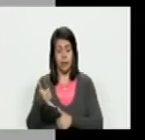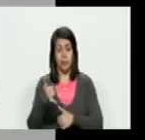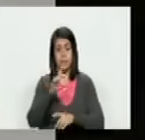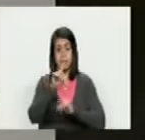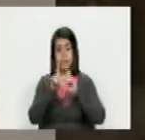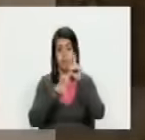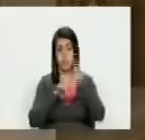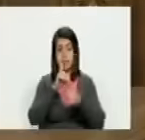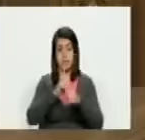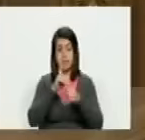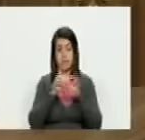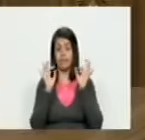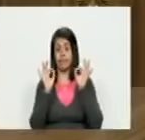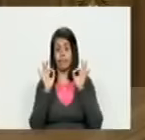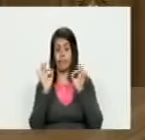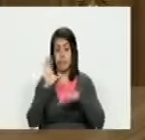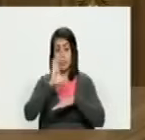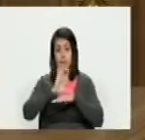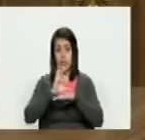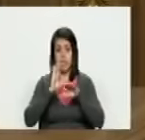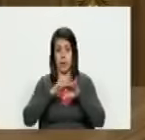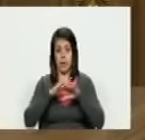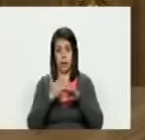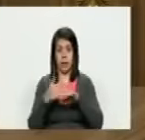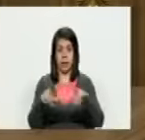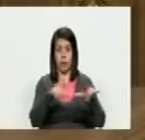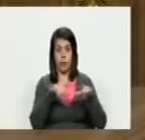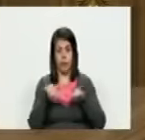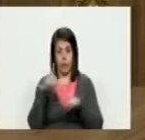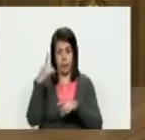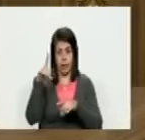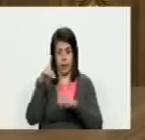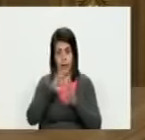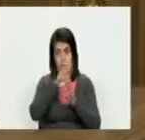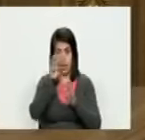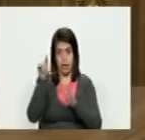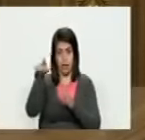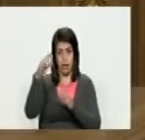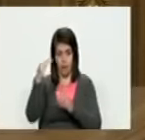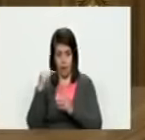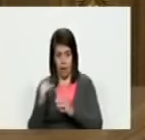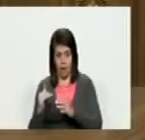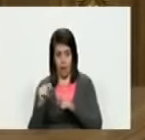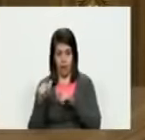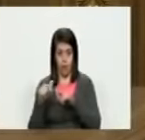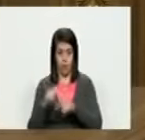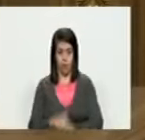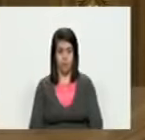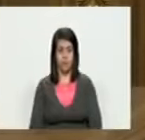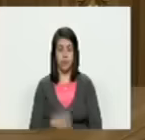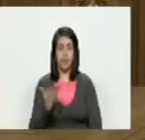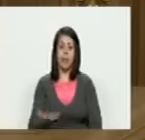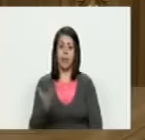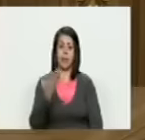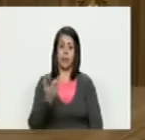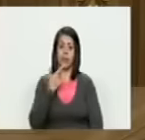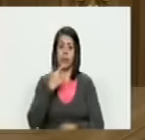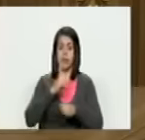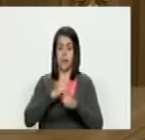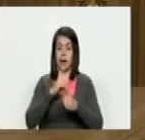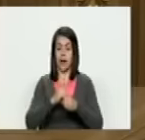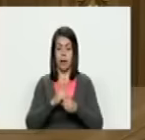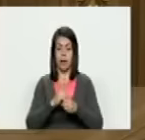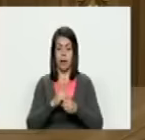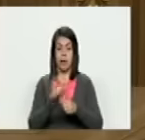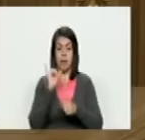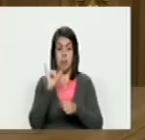de escrutinio central en la esquina derecha inferior importantísimo este dato de